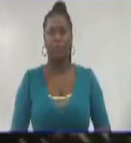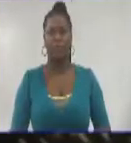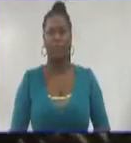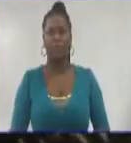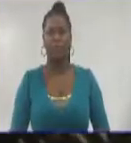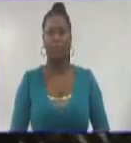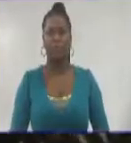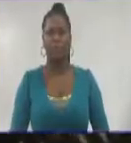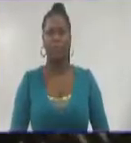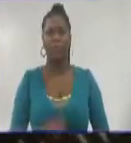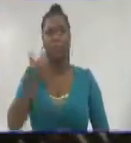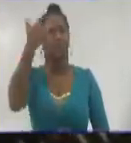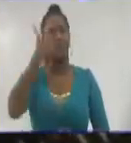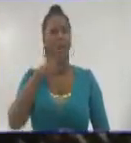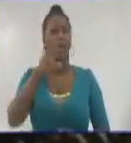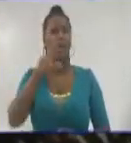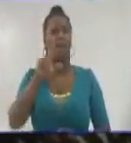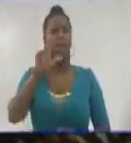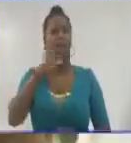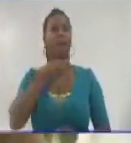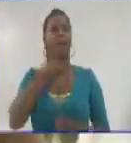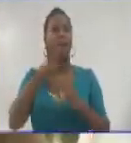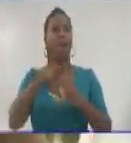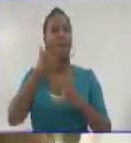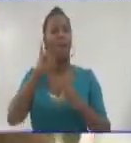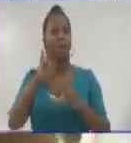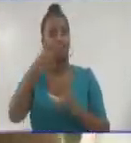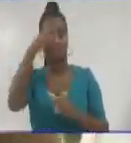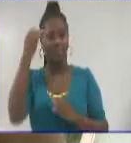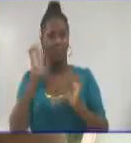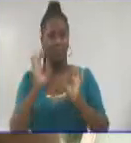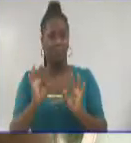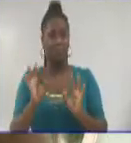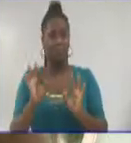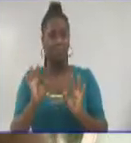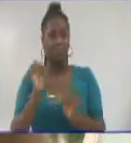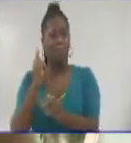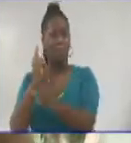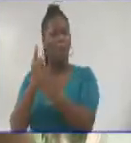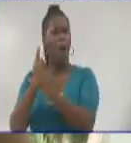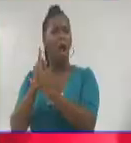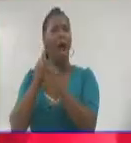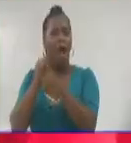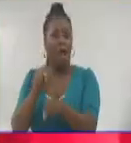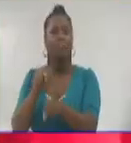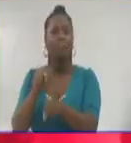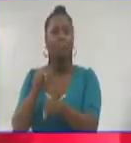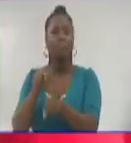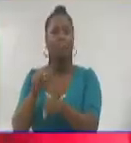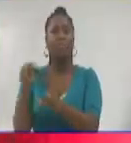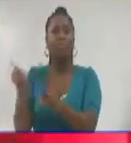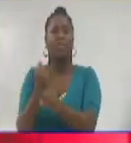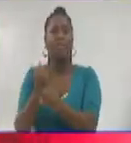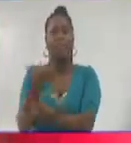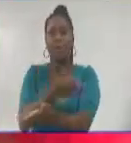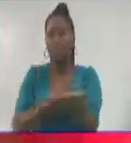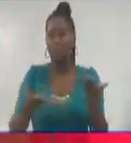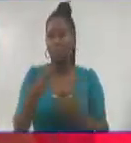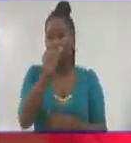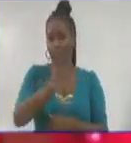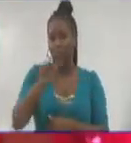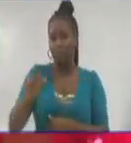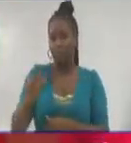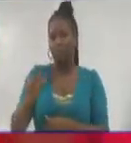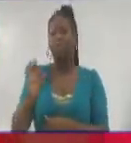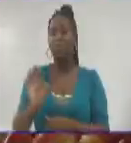A Arletis no es difícil encontrarla junto a sus electores en la principal actividad económica que se realiza en su demarcación, tarea que